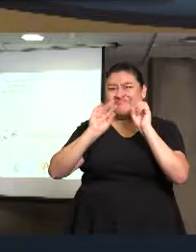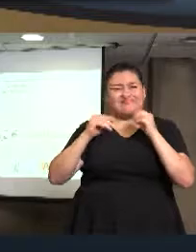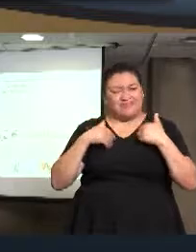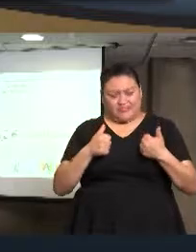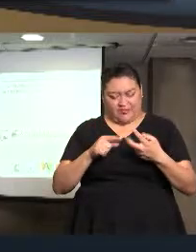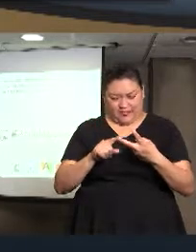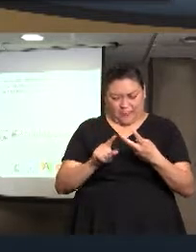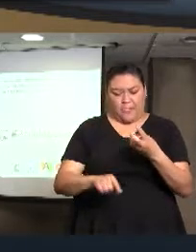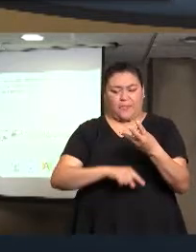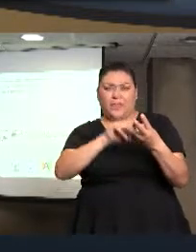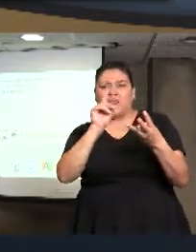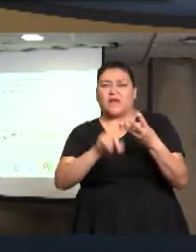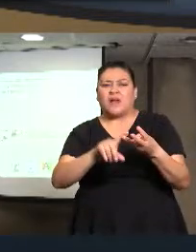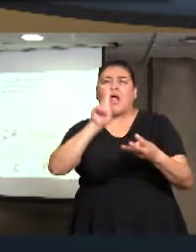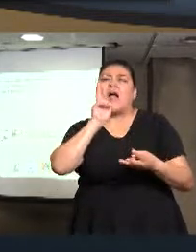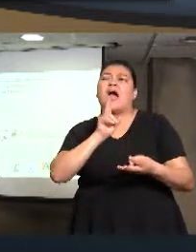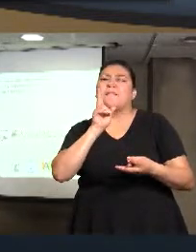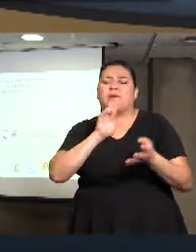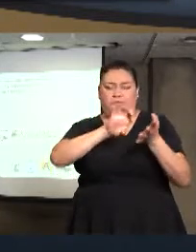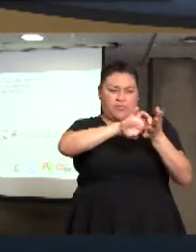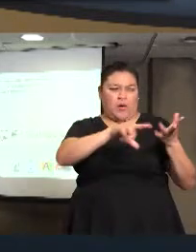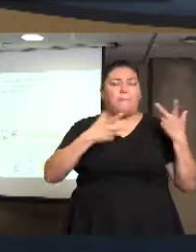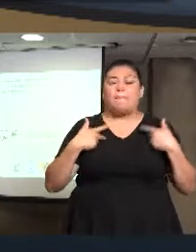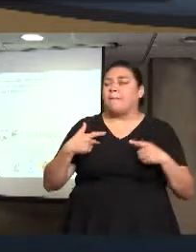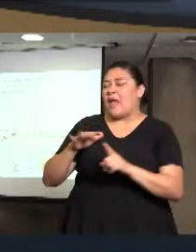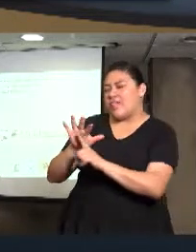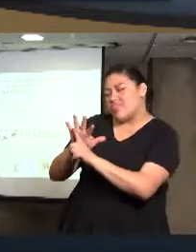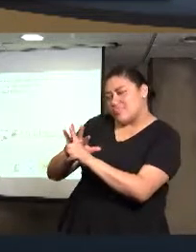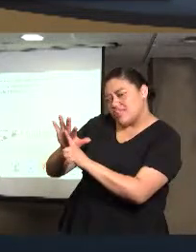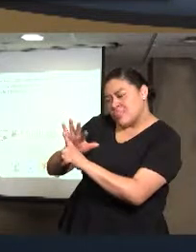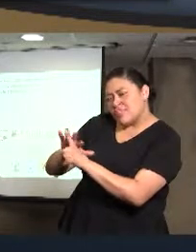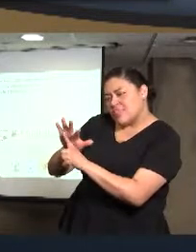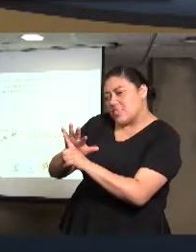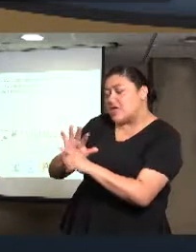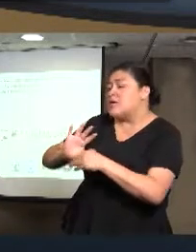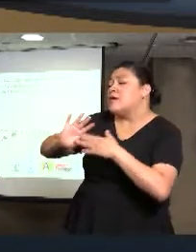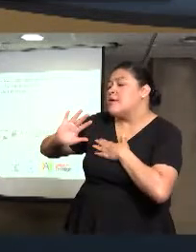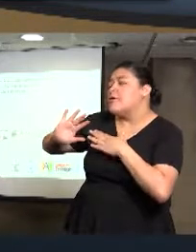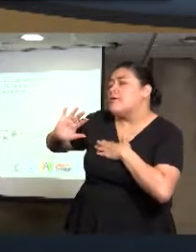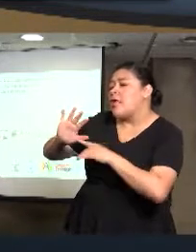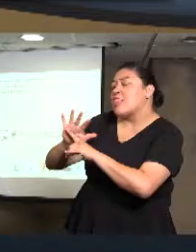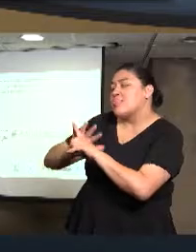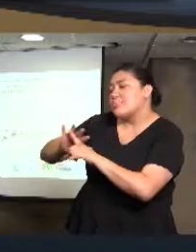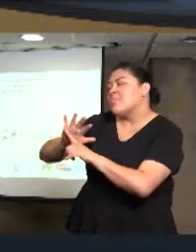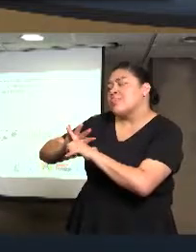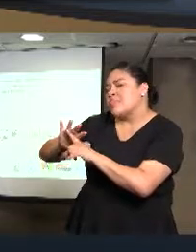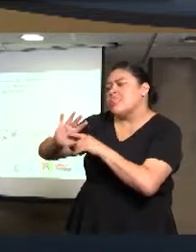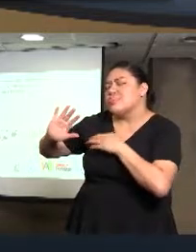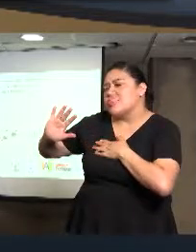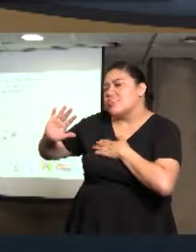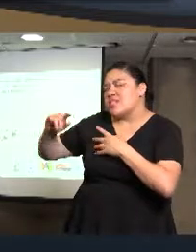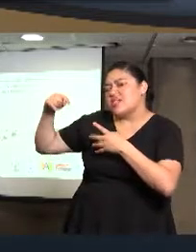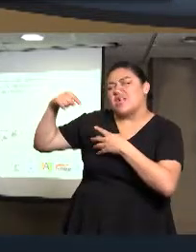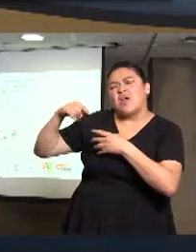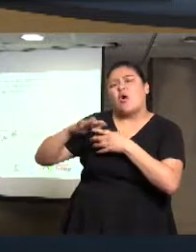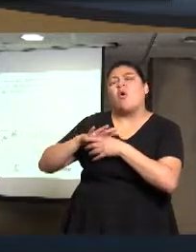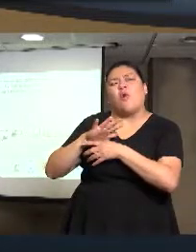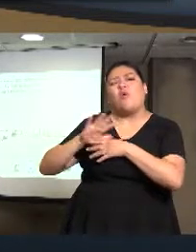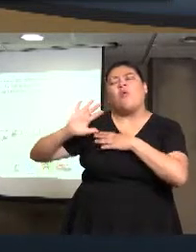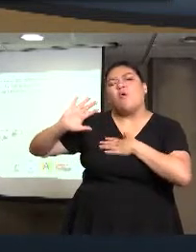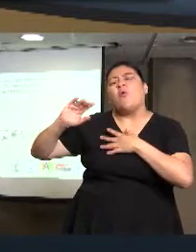son las promesas más frecuentes a las que recurren los tratantes, porque incluso el eslogan de la campaña habla de promesas